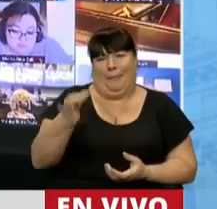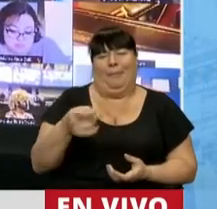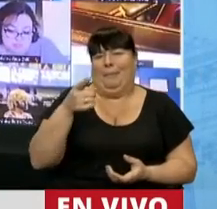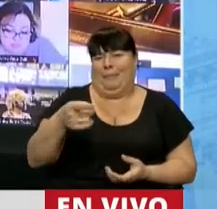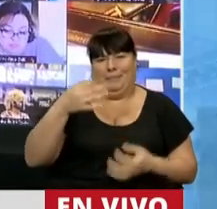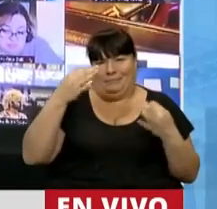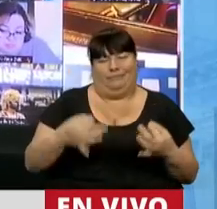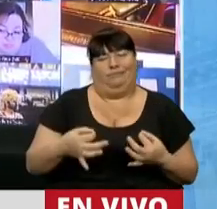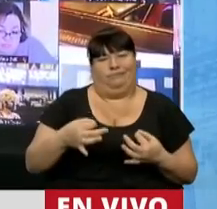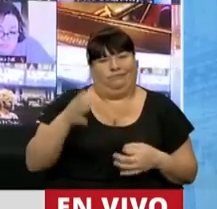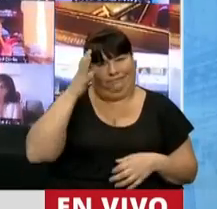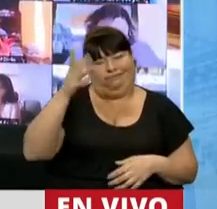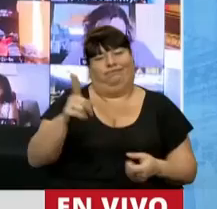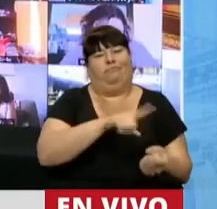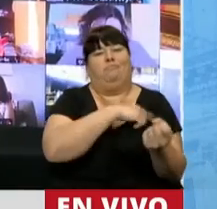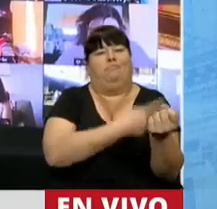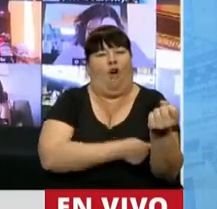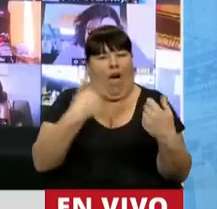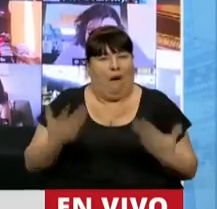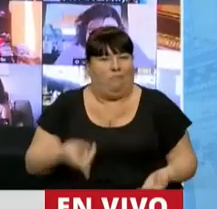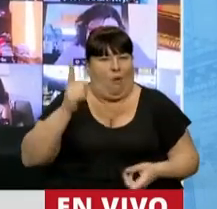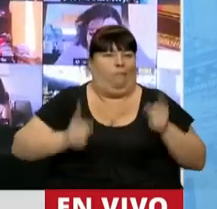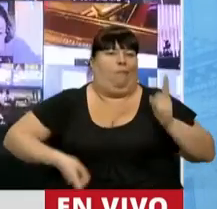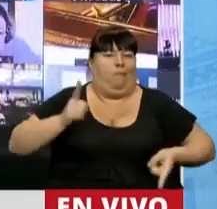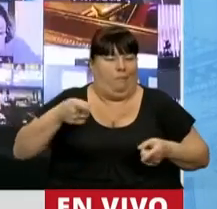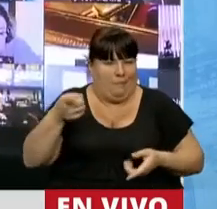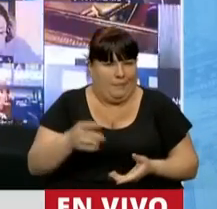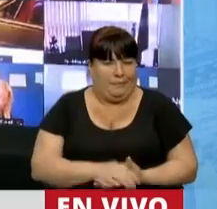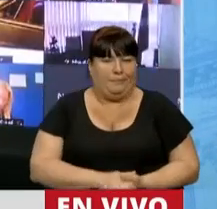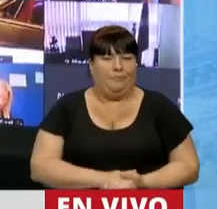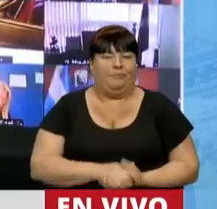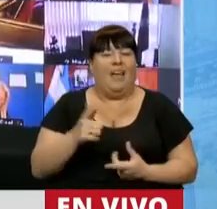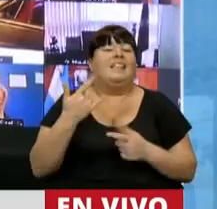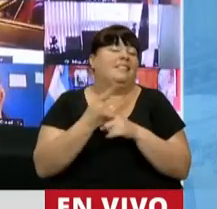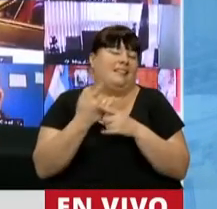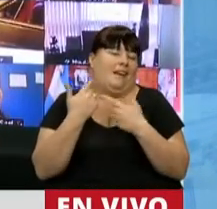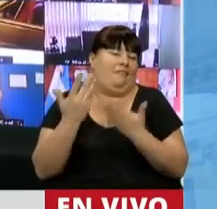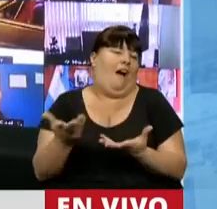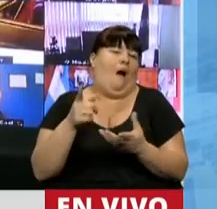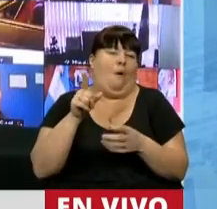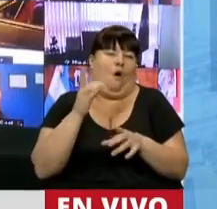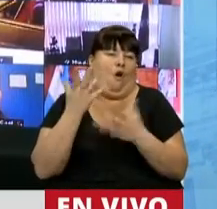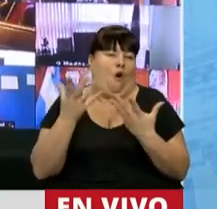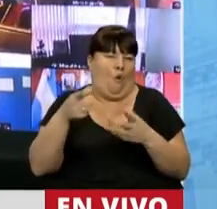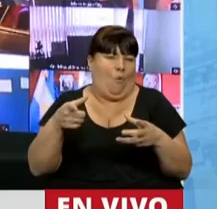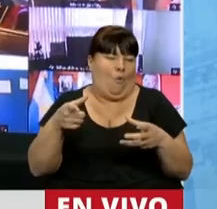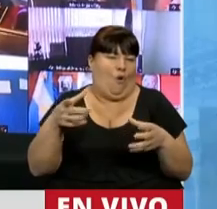claramente el exceso de poder que se le está otorgando. Favoreciendo sin duda a su